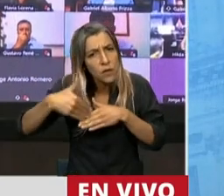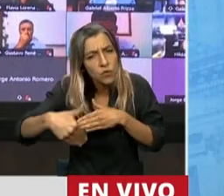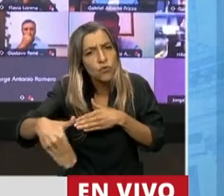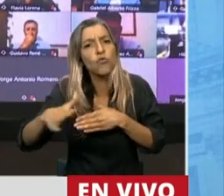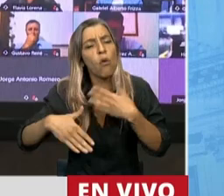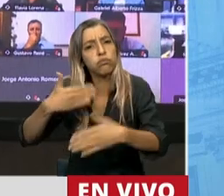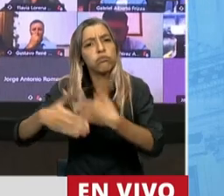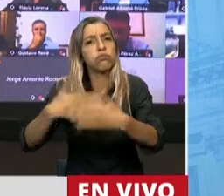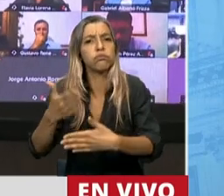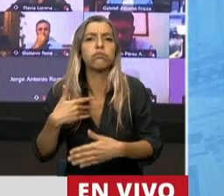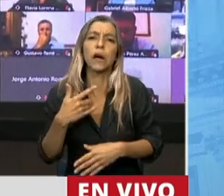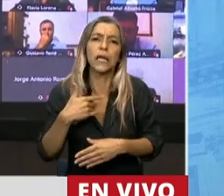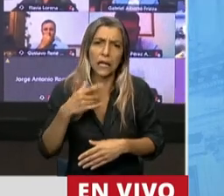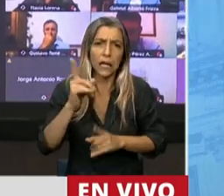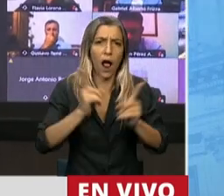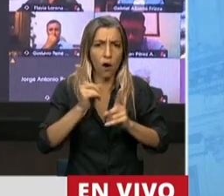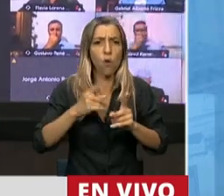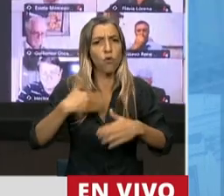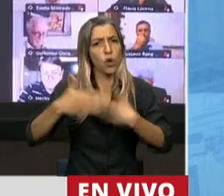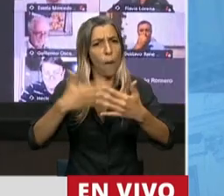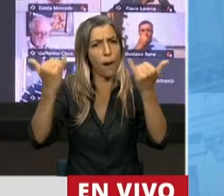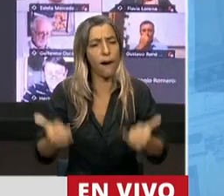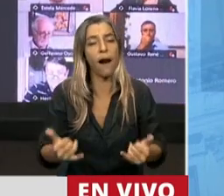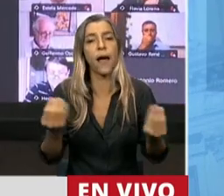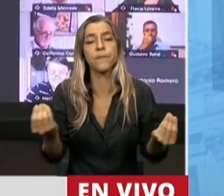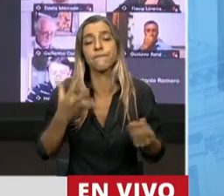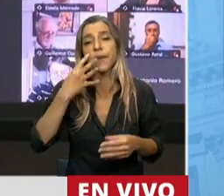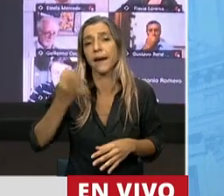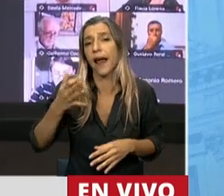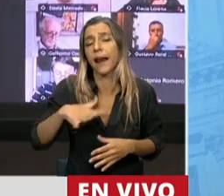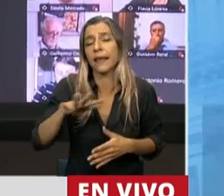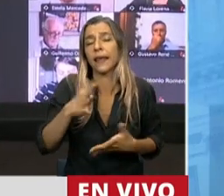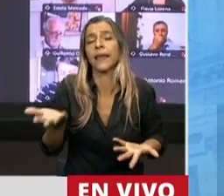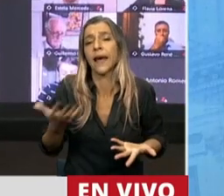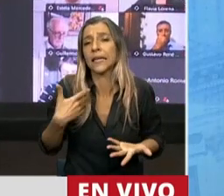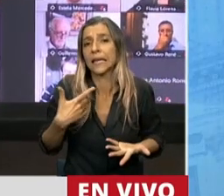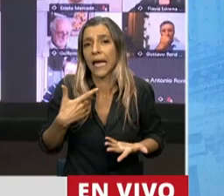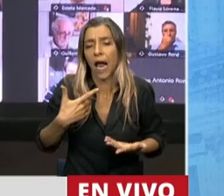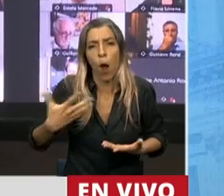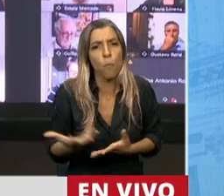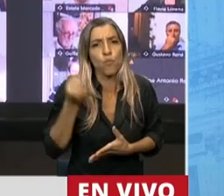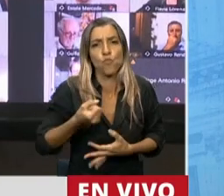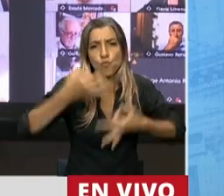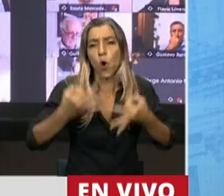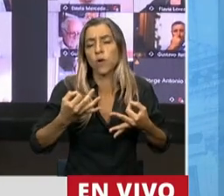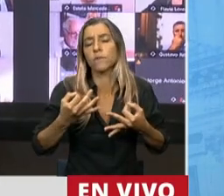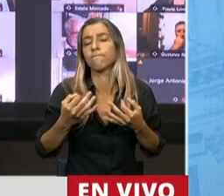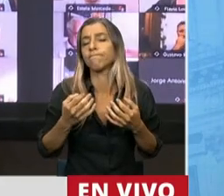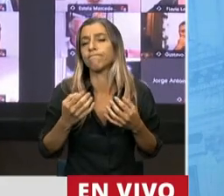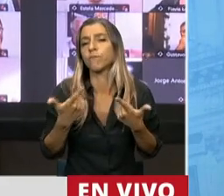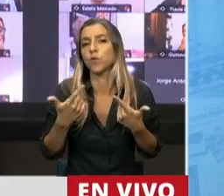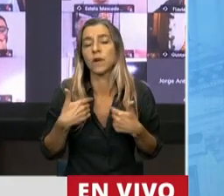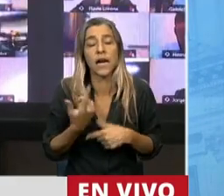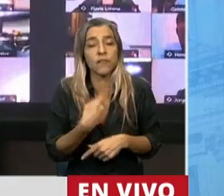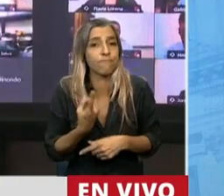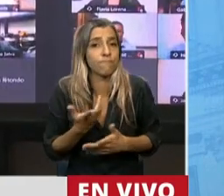medio y que hemos dado avances en ese sentido. Pero la realidad es que no logramos como sistema educativo evitar